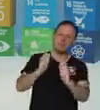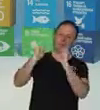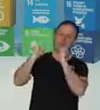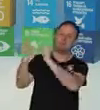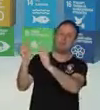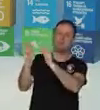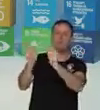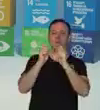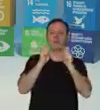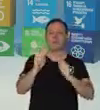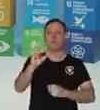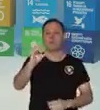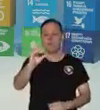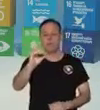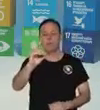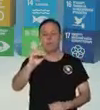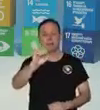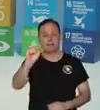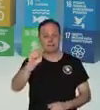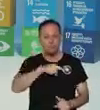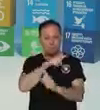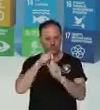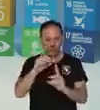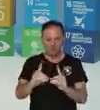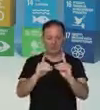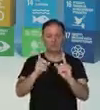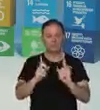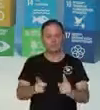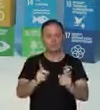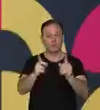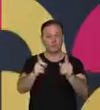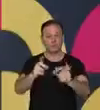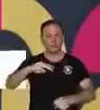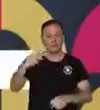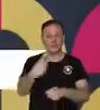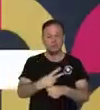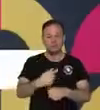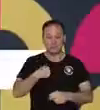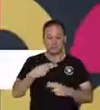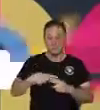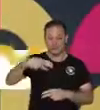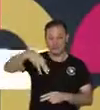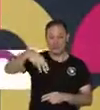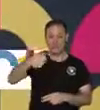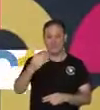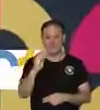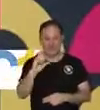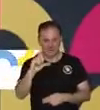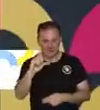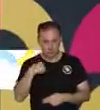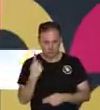galardones de reconocimiento de los Objetivos de Desarrollo Sostenible en su segunda edición. Yo soy Mabel Díaz, pero no estaré sola.